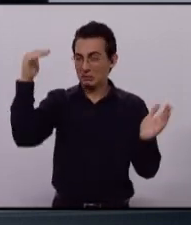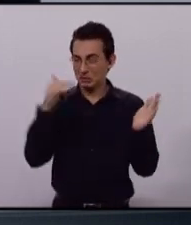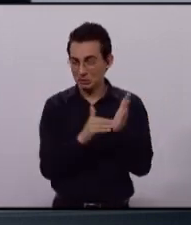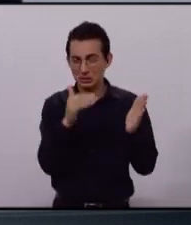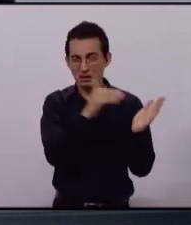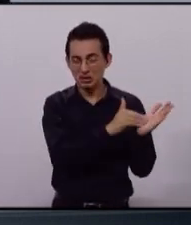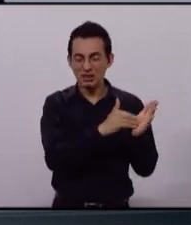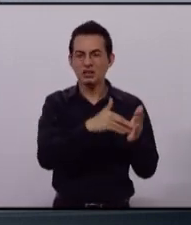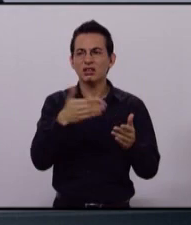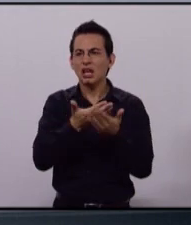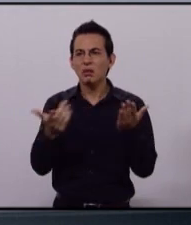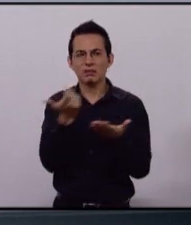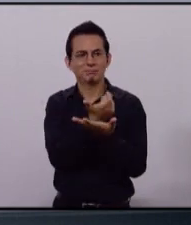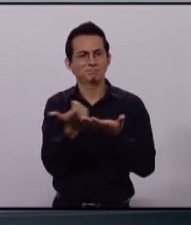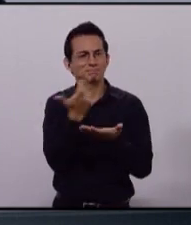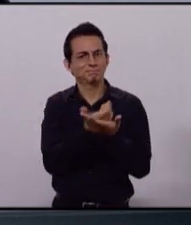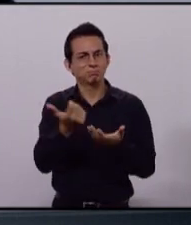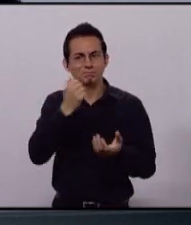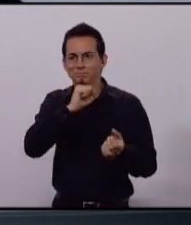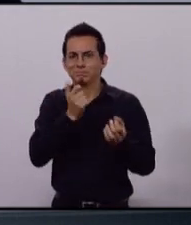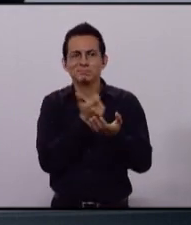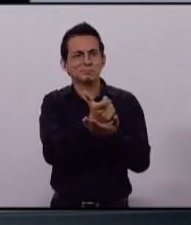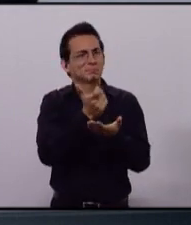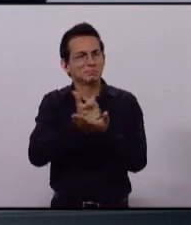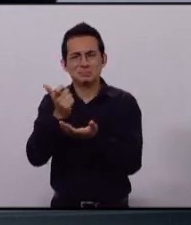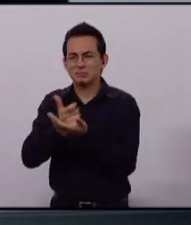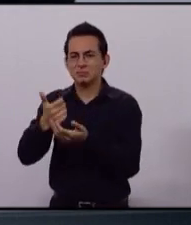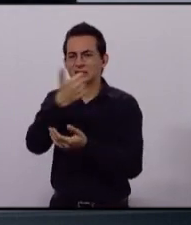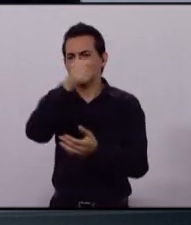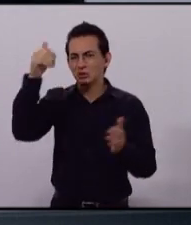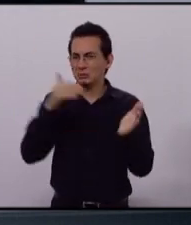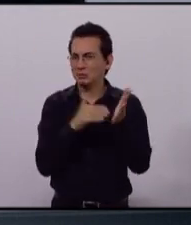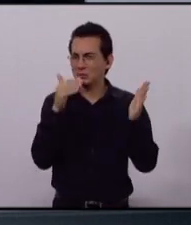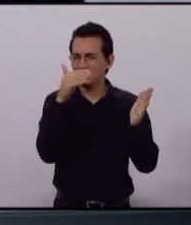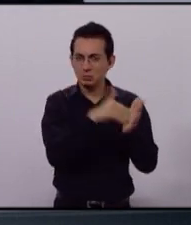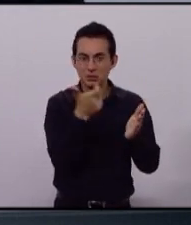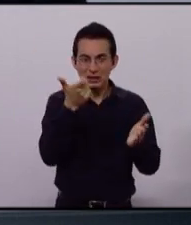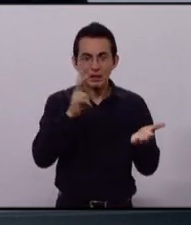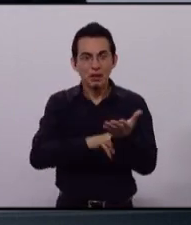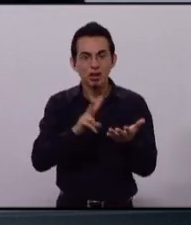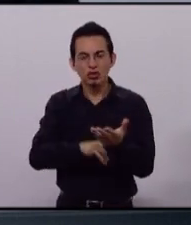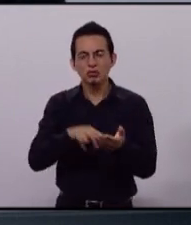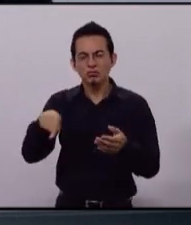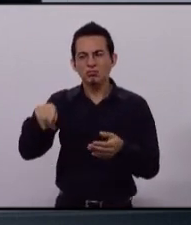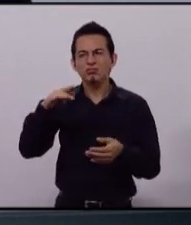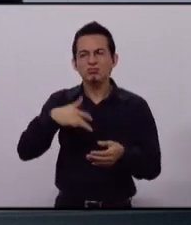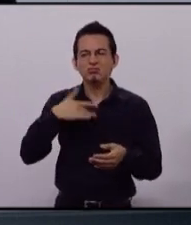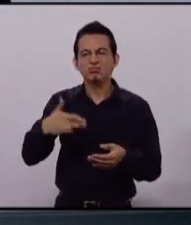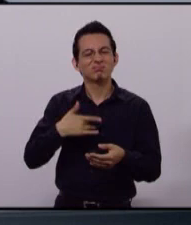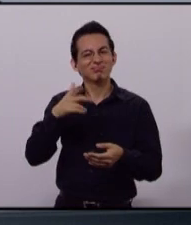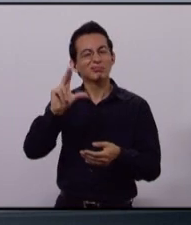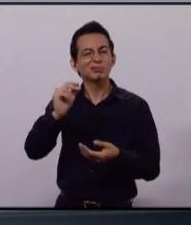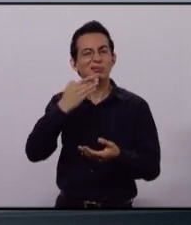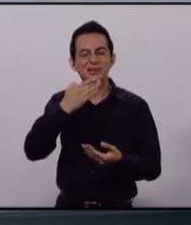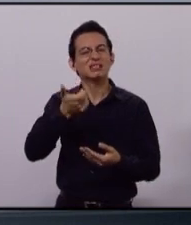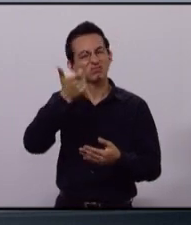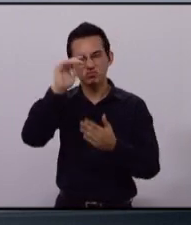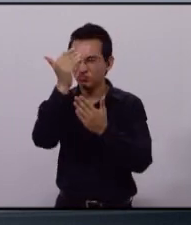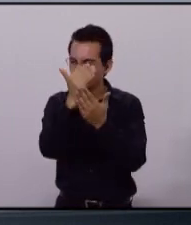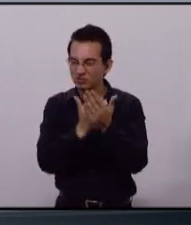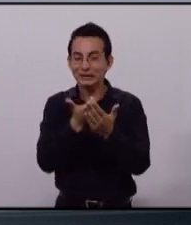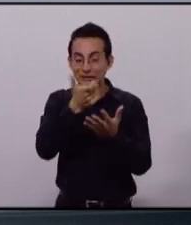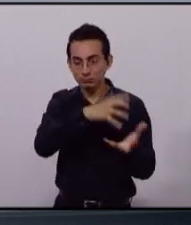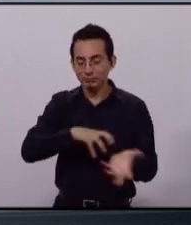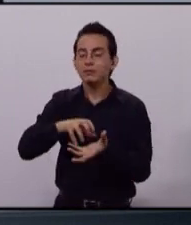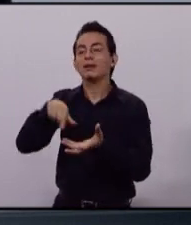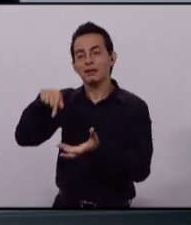que se gastan hoy en nómina y en gasto corriente. Son más de 1.600 millones de pesos que simplemente es un despropósito. Con esta reducción rescataremos